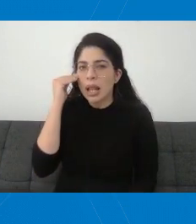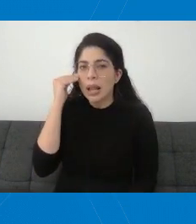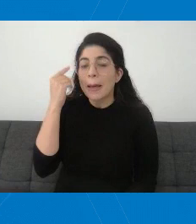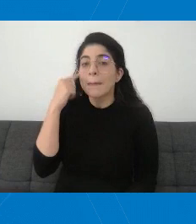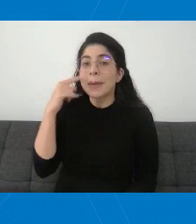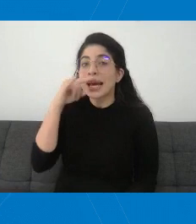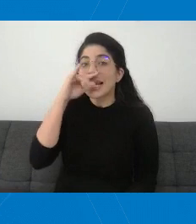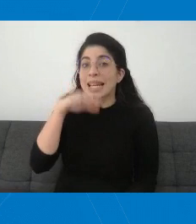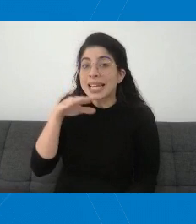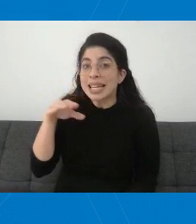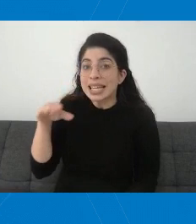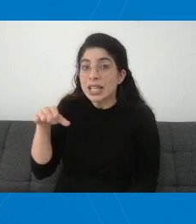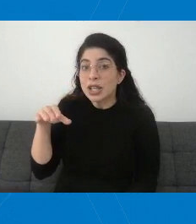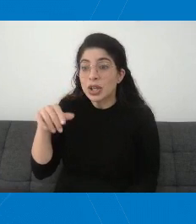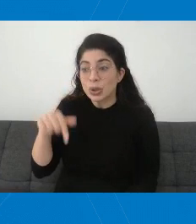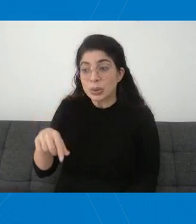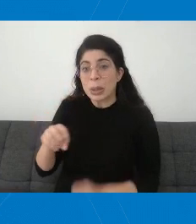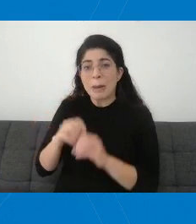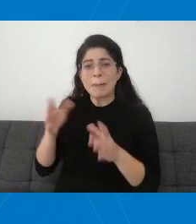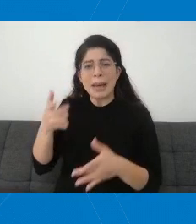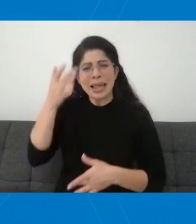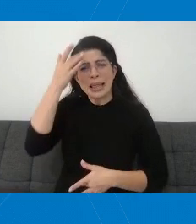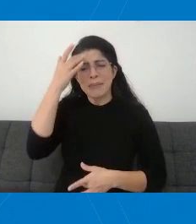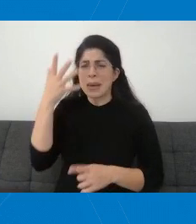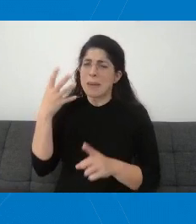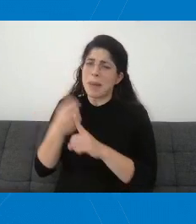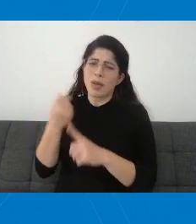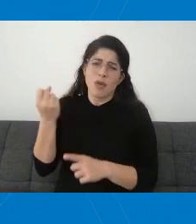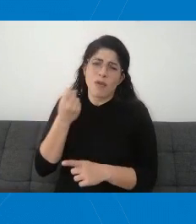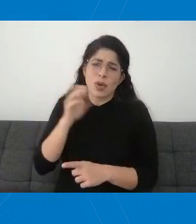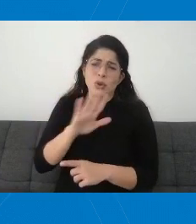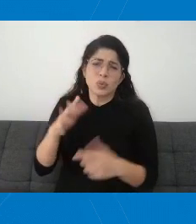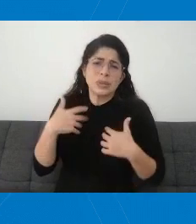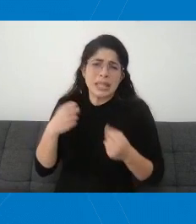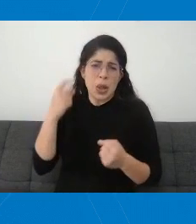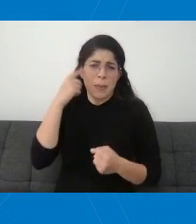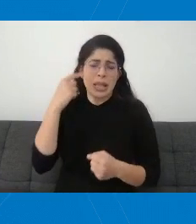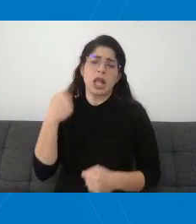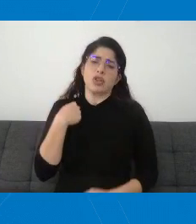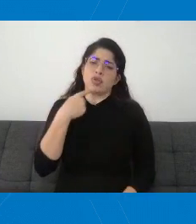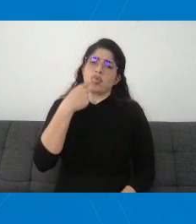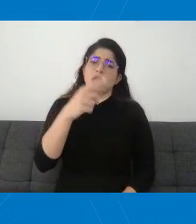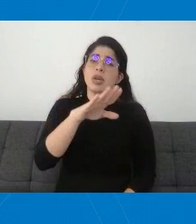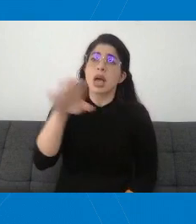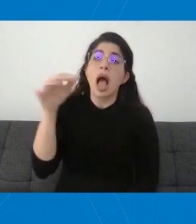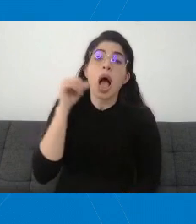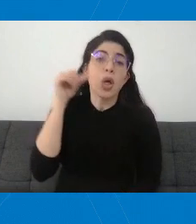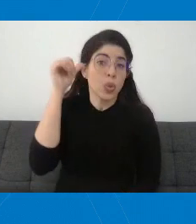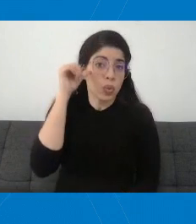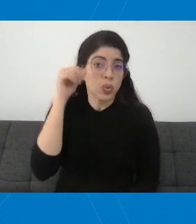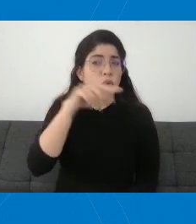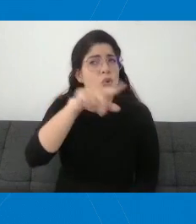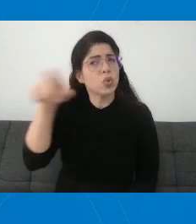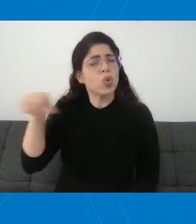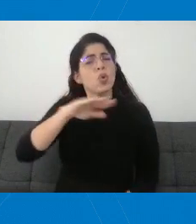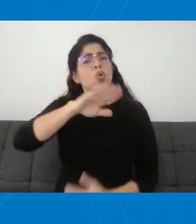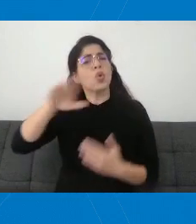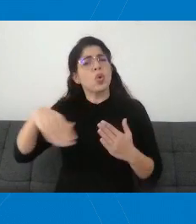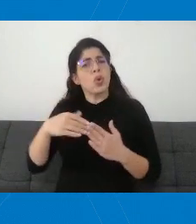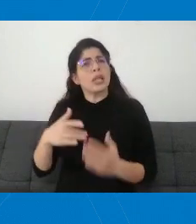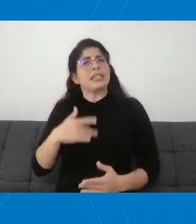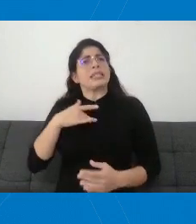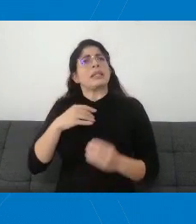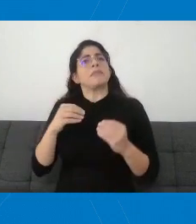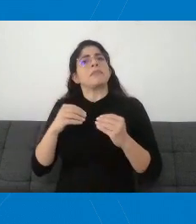niños de esta pandemia ha sido muy alto. Entonces, yo les digo a ustedes como adultos, todos nos hemos sentido mucho más